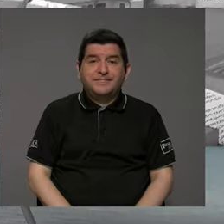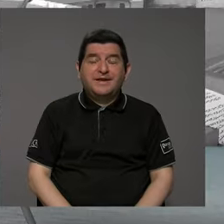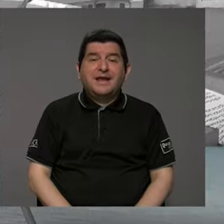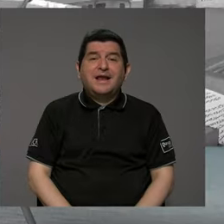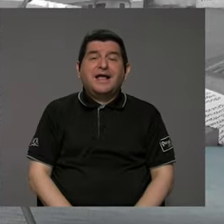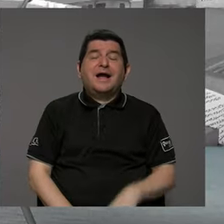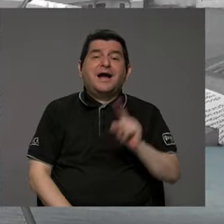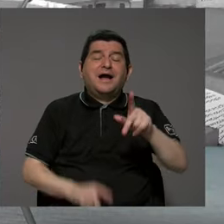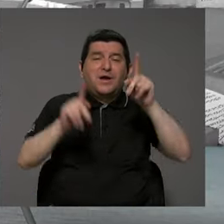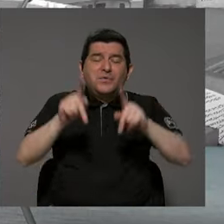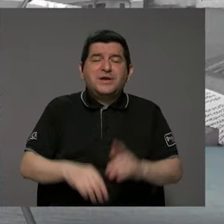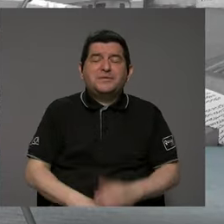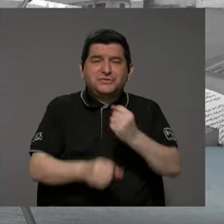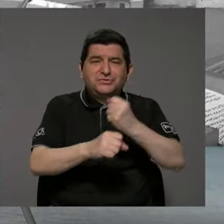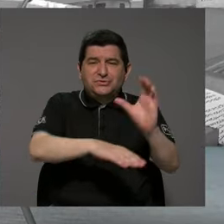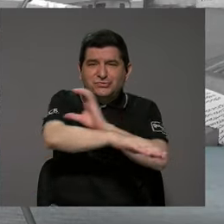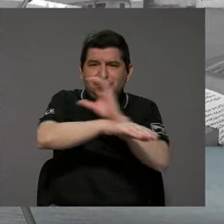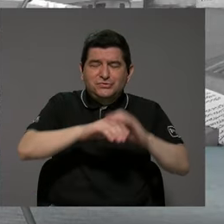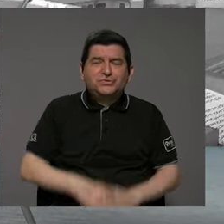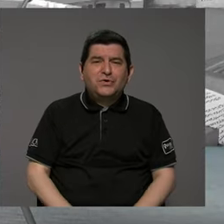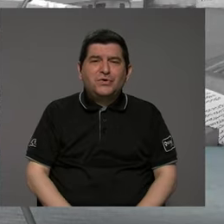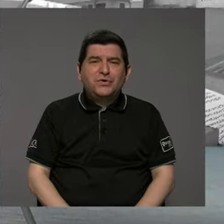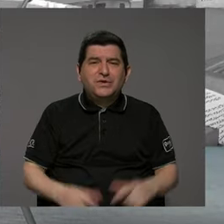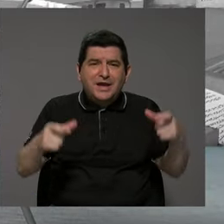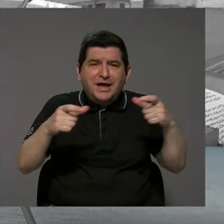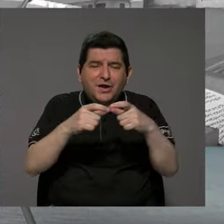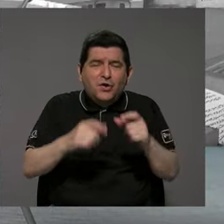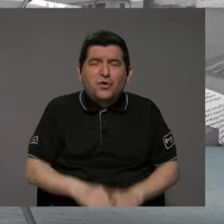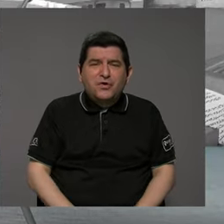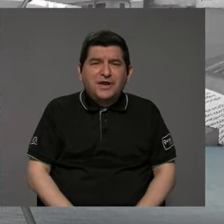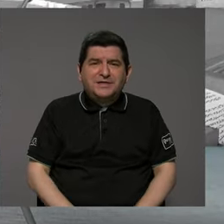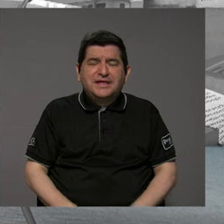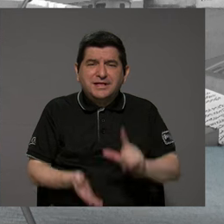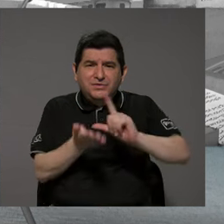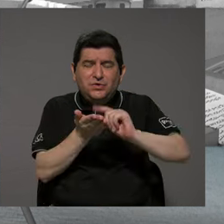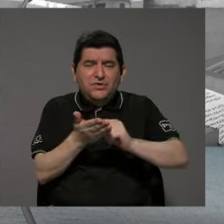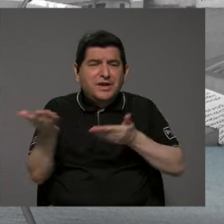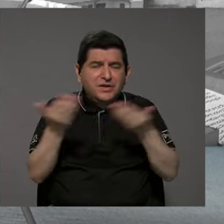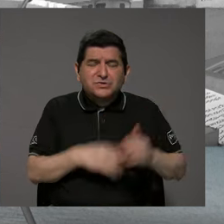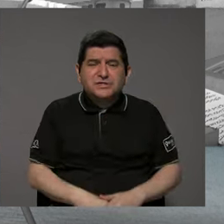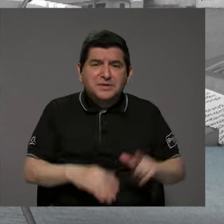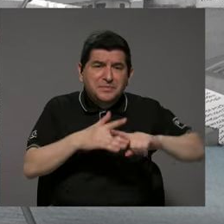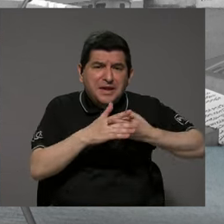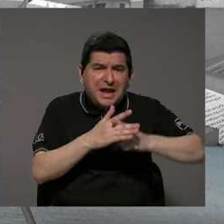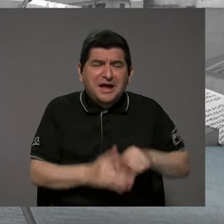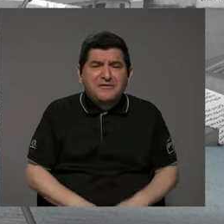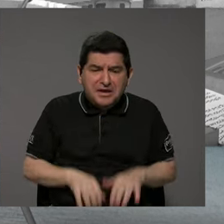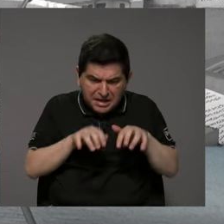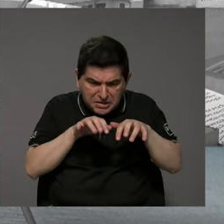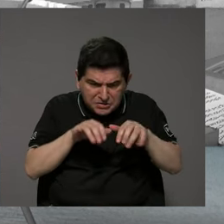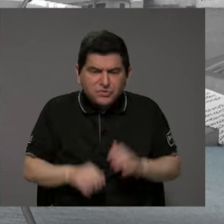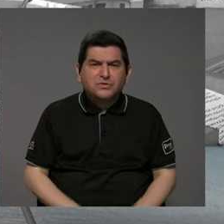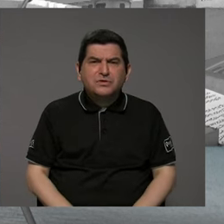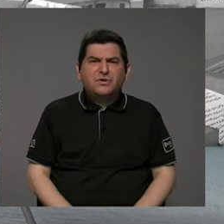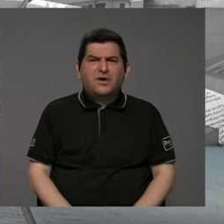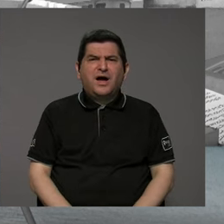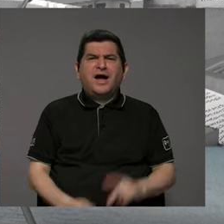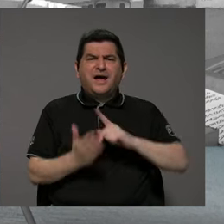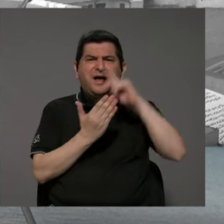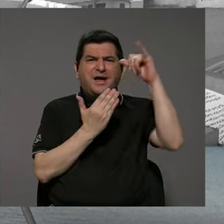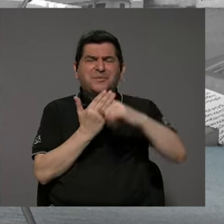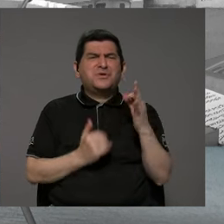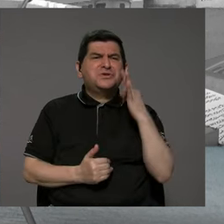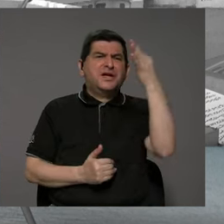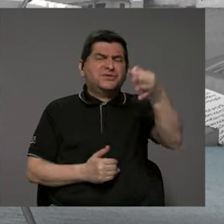informático que pasa todo el día que conectando la impresora que no sirve, que arreglando el teclado a no sé quién, ¿cómo van a desarrollar proyectos de más largo plazo?